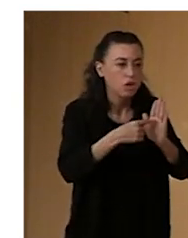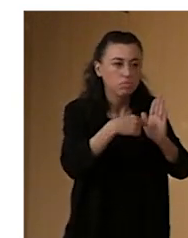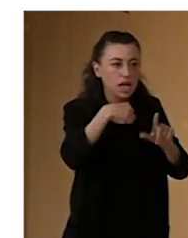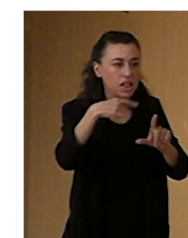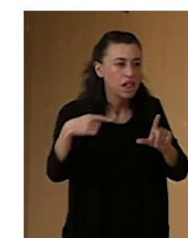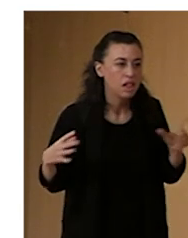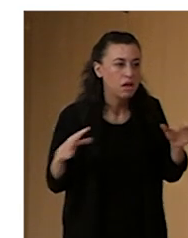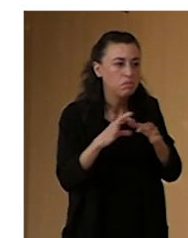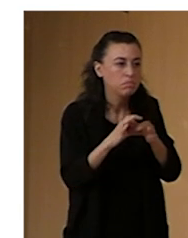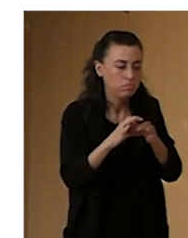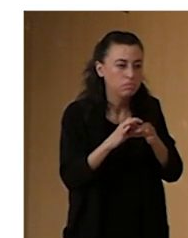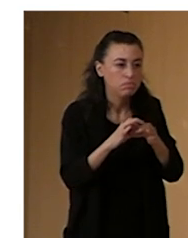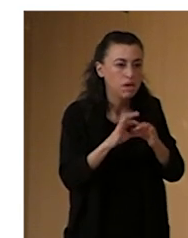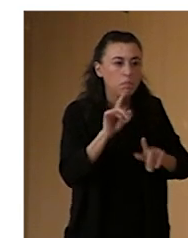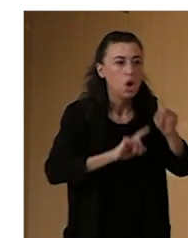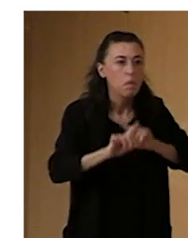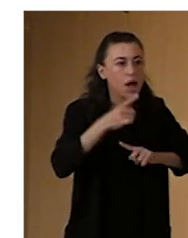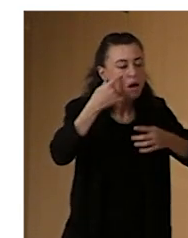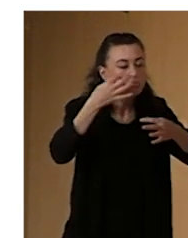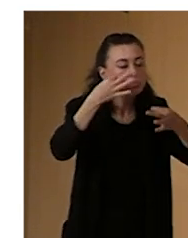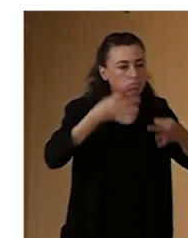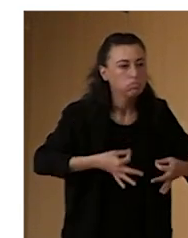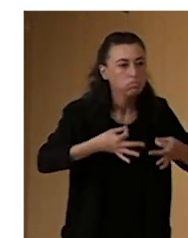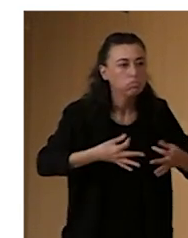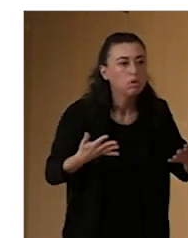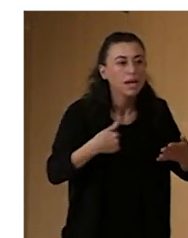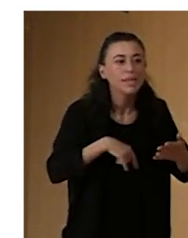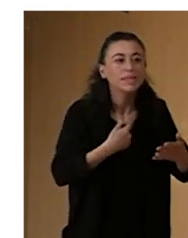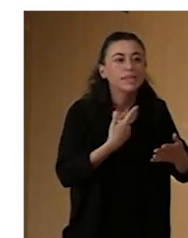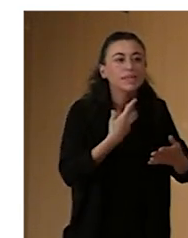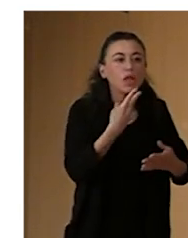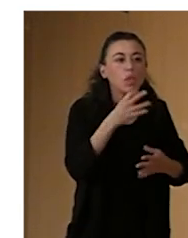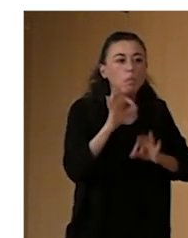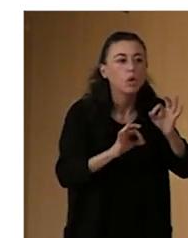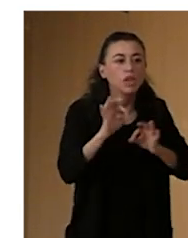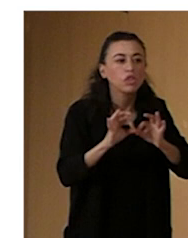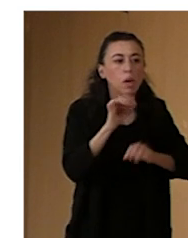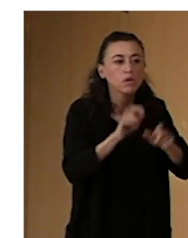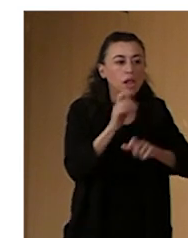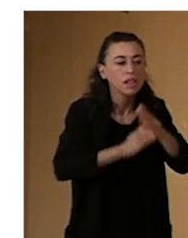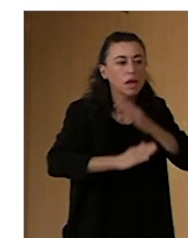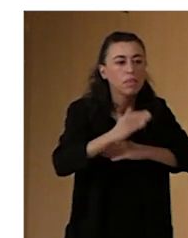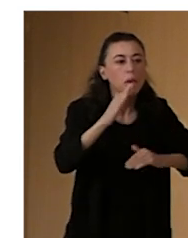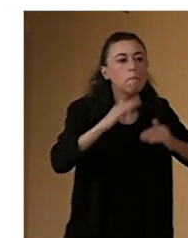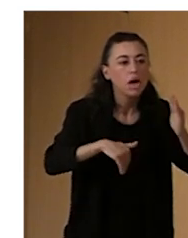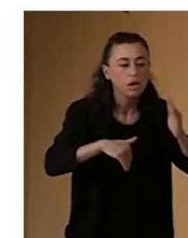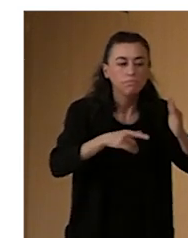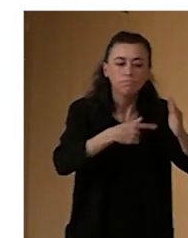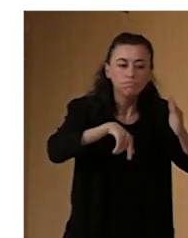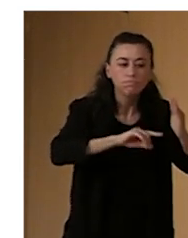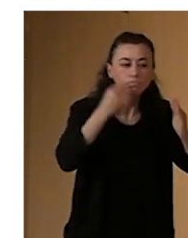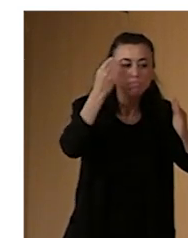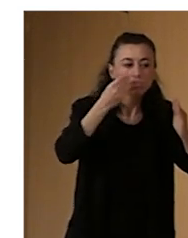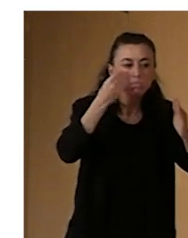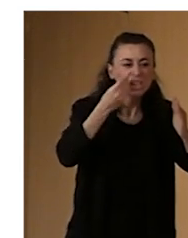problema. El problema realmente está en que menos del 2% de las personas con discapacidad considera la